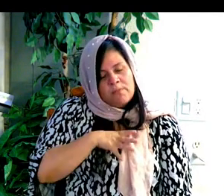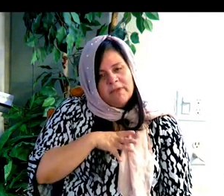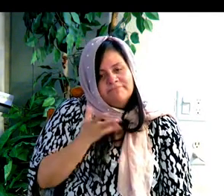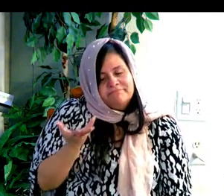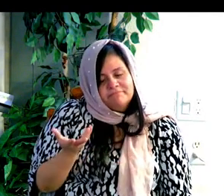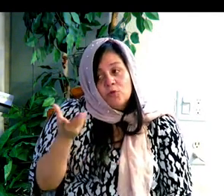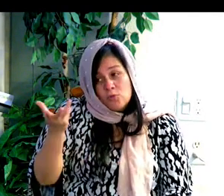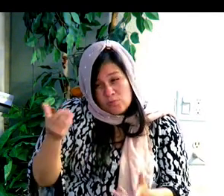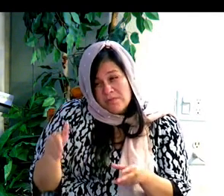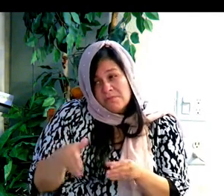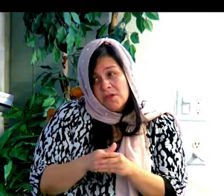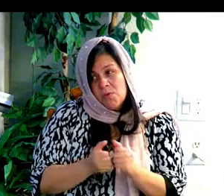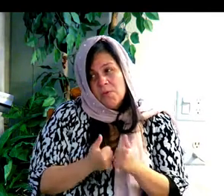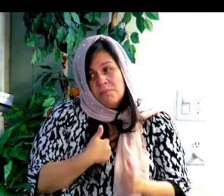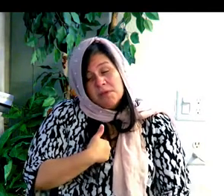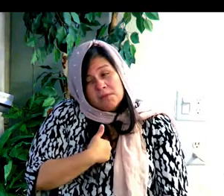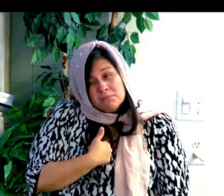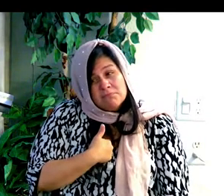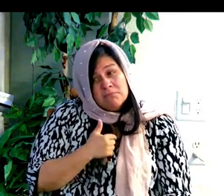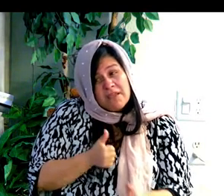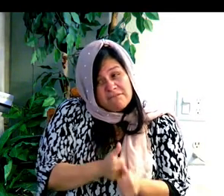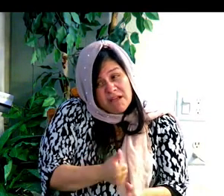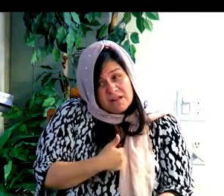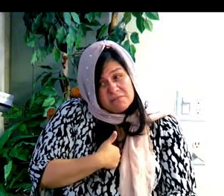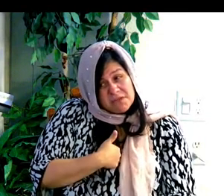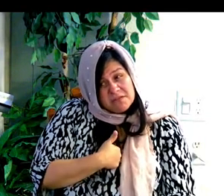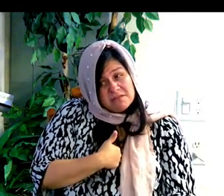con nosotros y seguirnos.